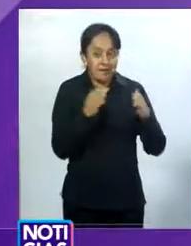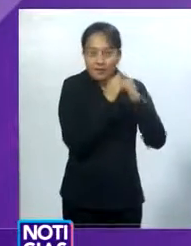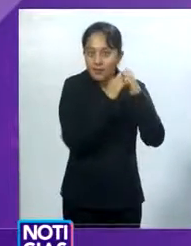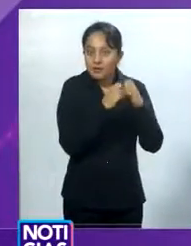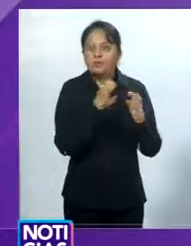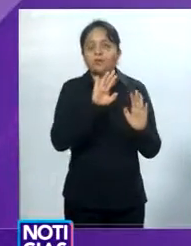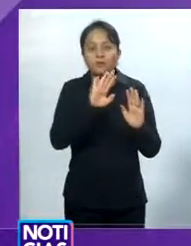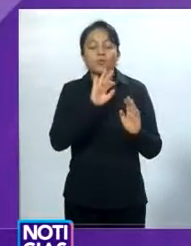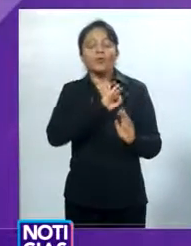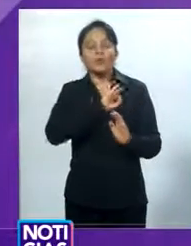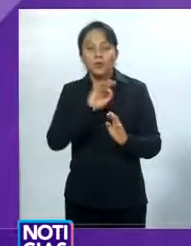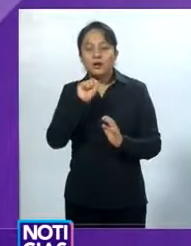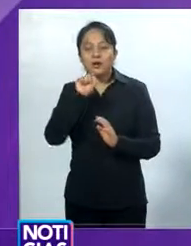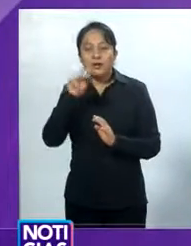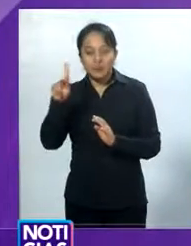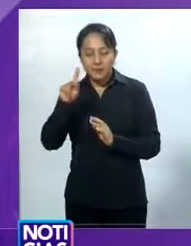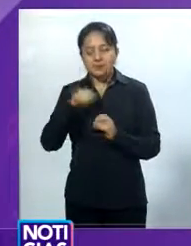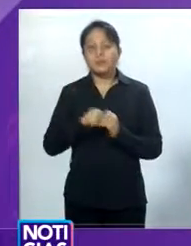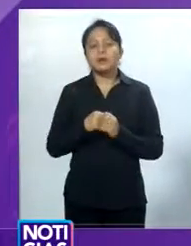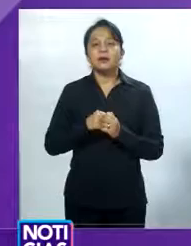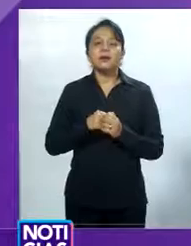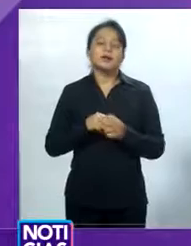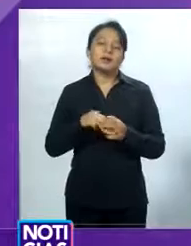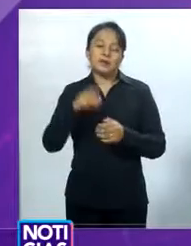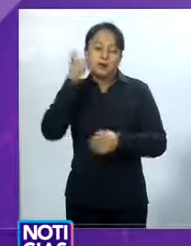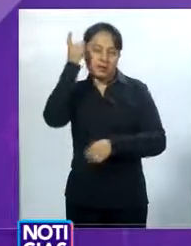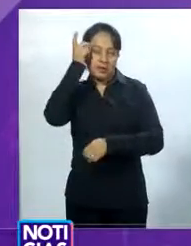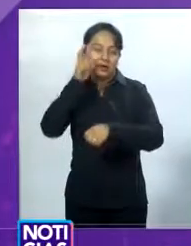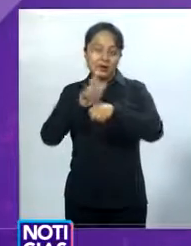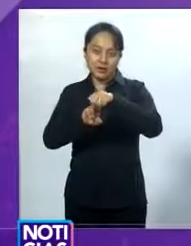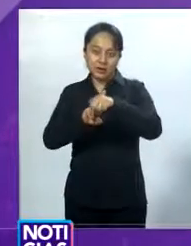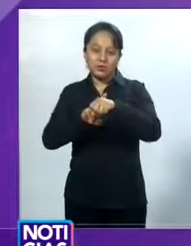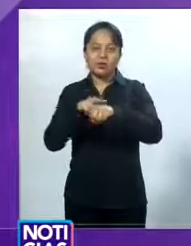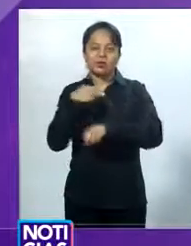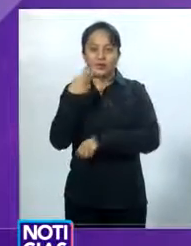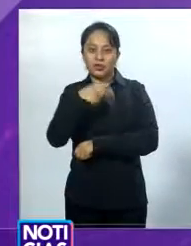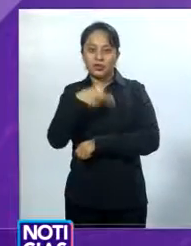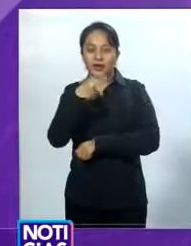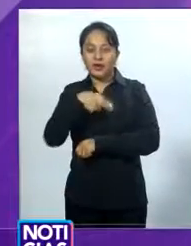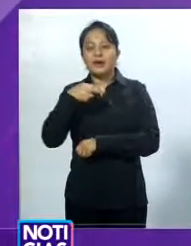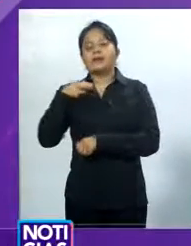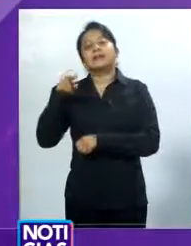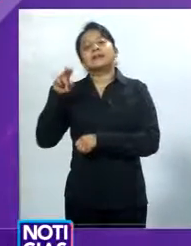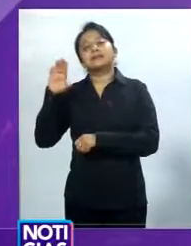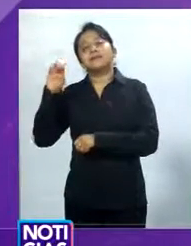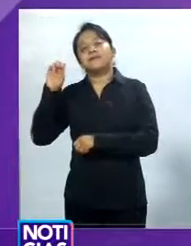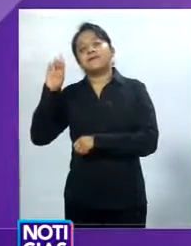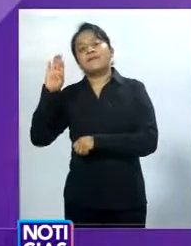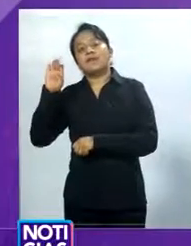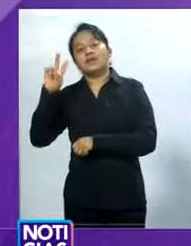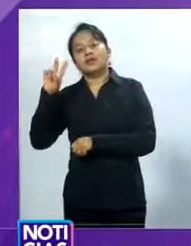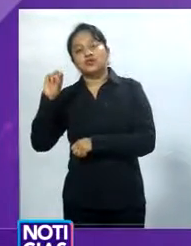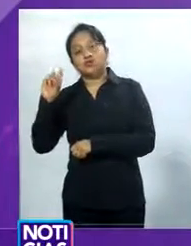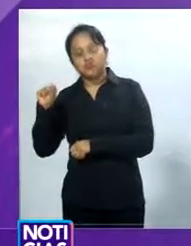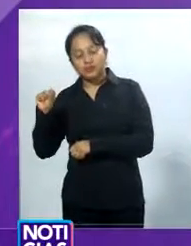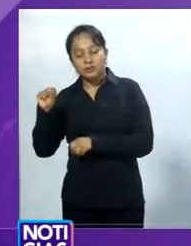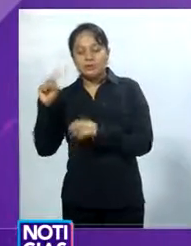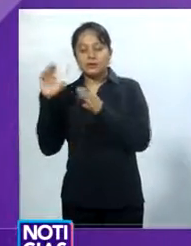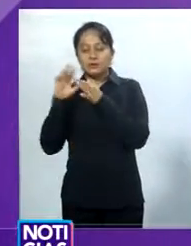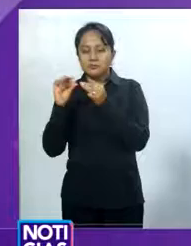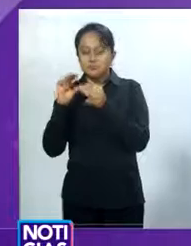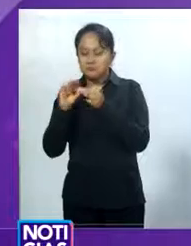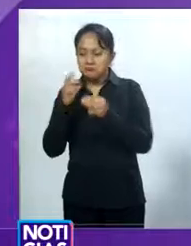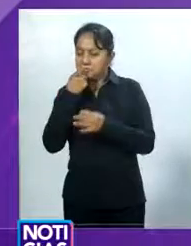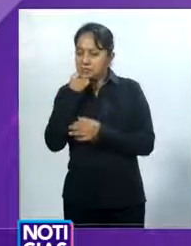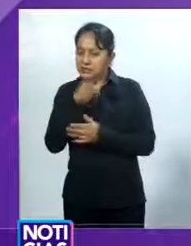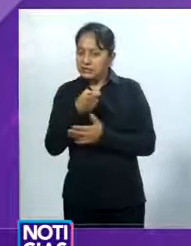Fernández de Ceballos y Chavarría, indicó que la aplicación cuenta con información de lo que es la violencia y lo que tiene que hacer, pero lo